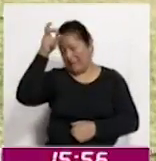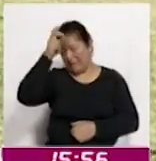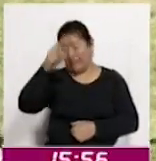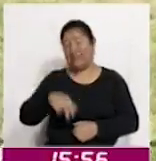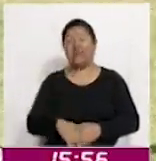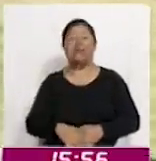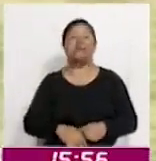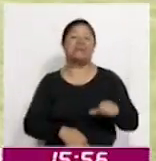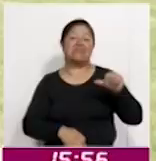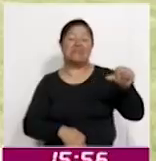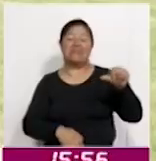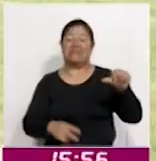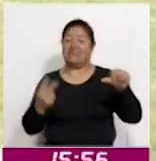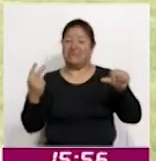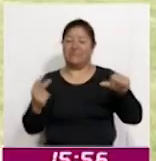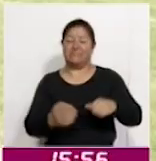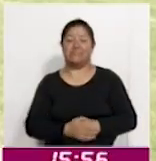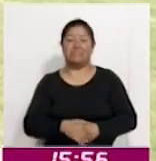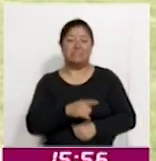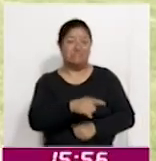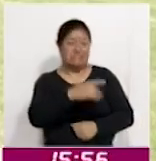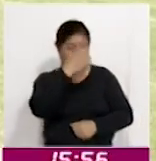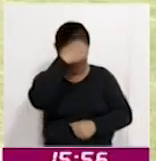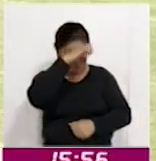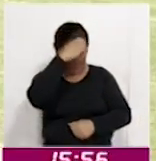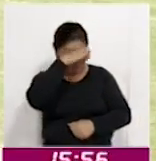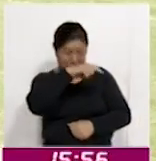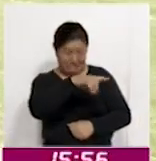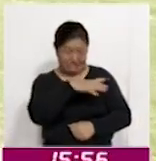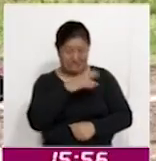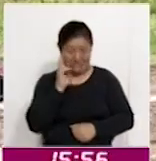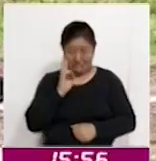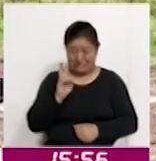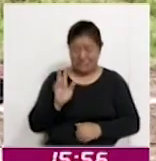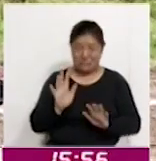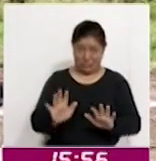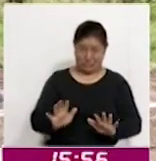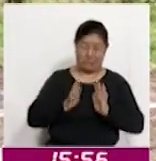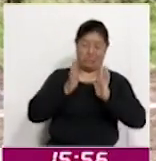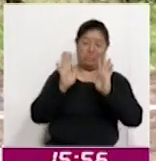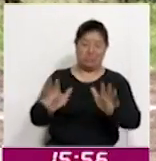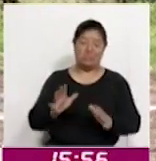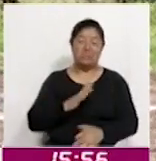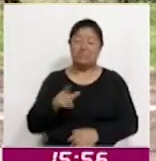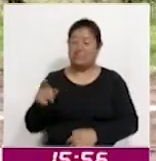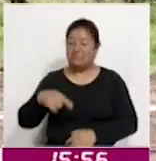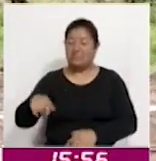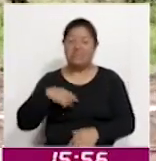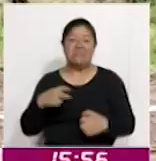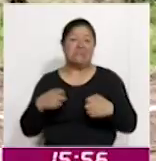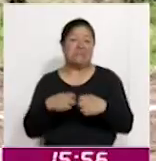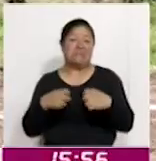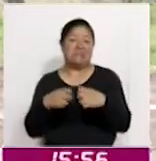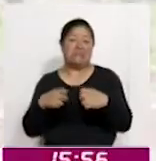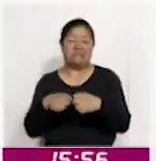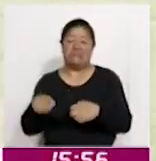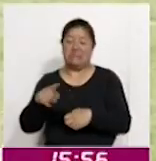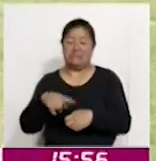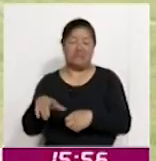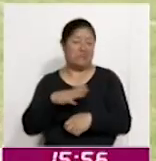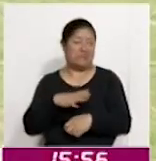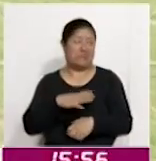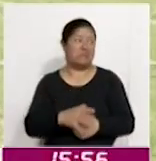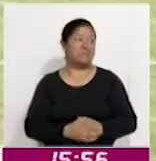16 a 2. El experimentado manager Ulises Lobato Romero atribuyó este inesperado revés al nerviosismo que permeó en sus jugadores en este encuentro.